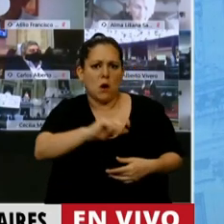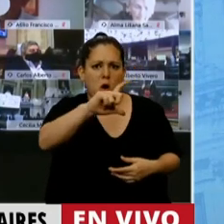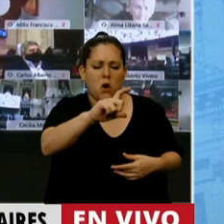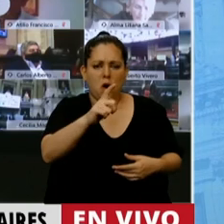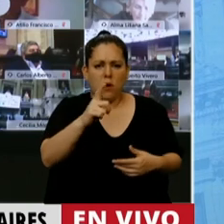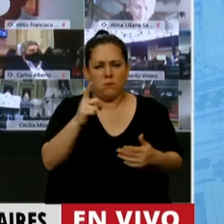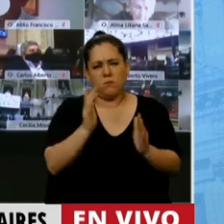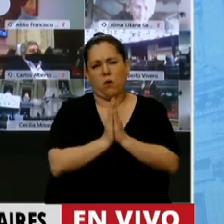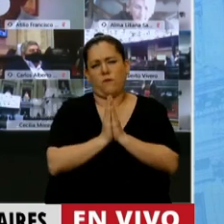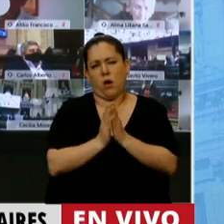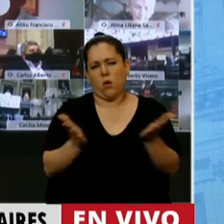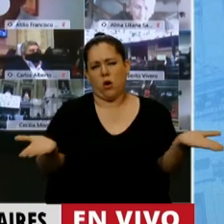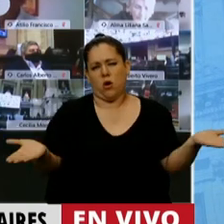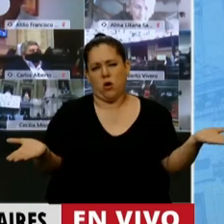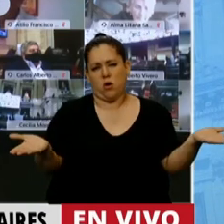favor.